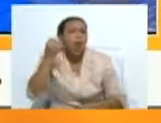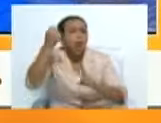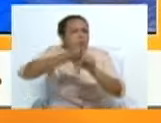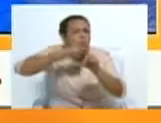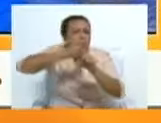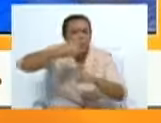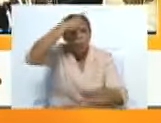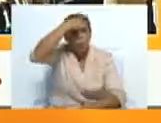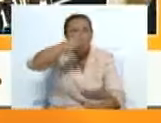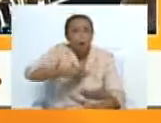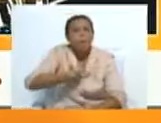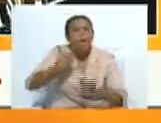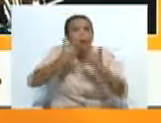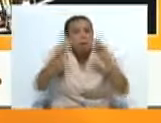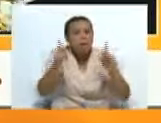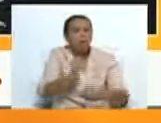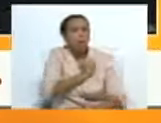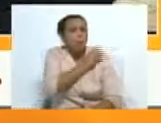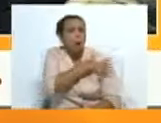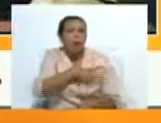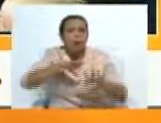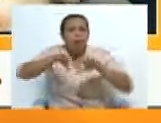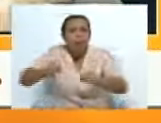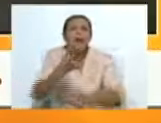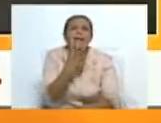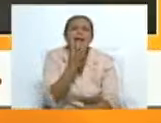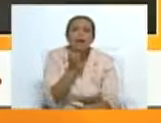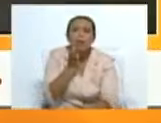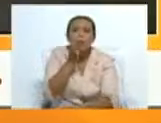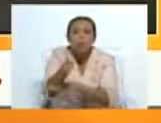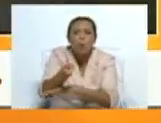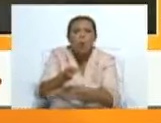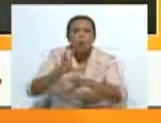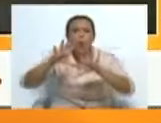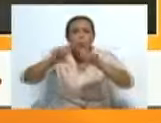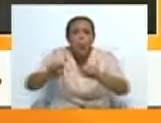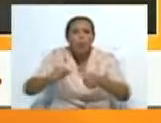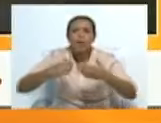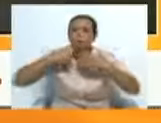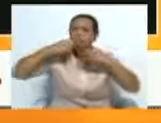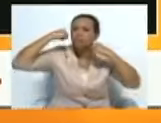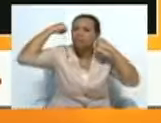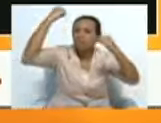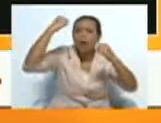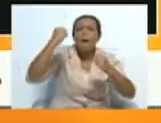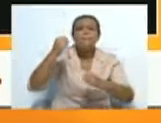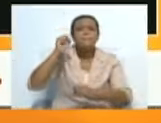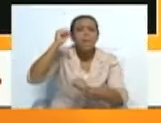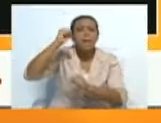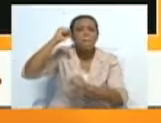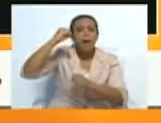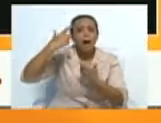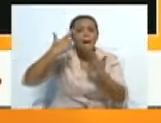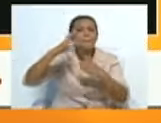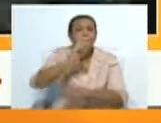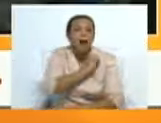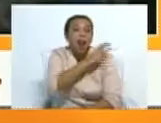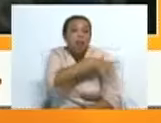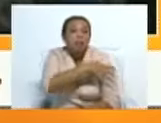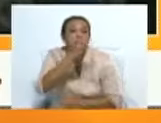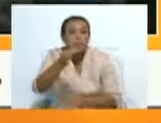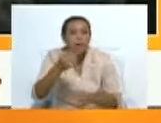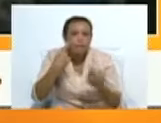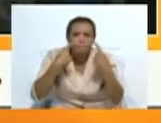contra la invasión israelita y todos gritamos con ella, viva Palestina Libre, en esa función